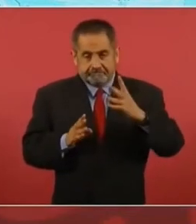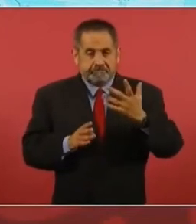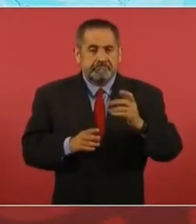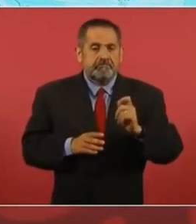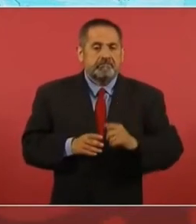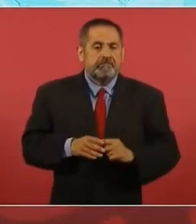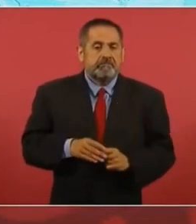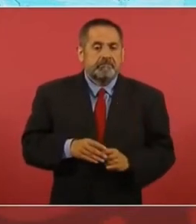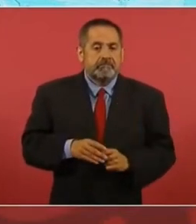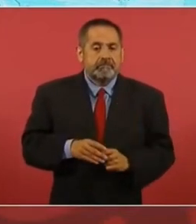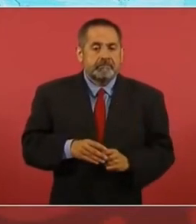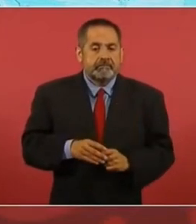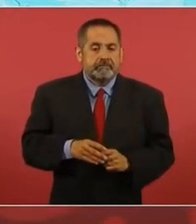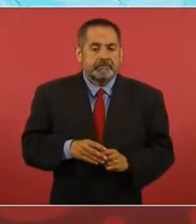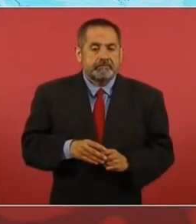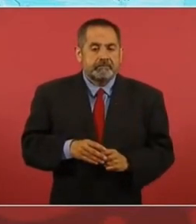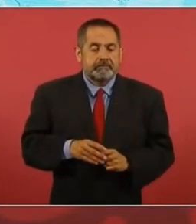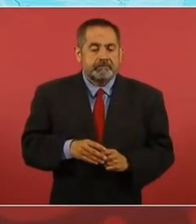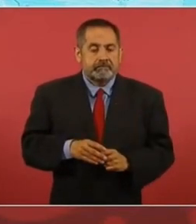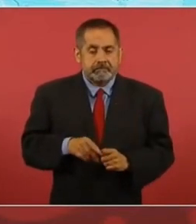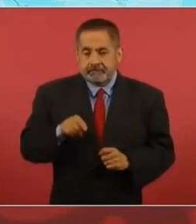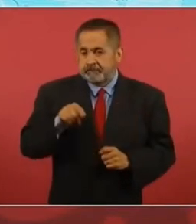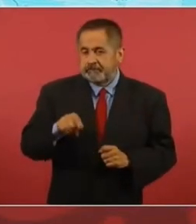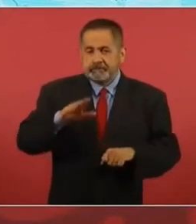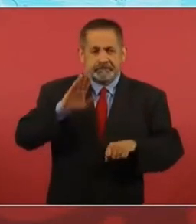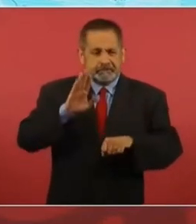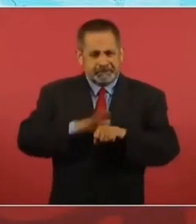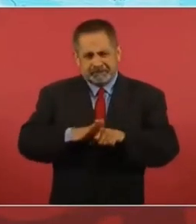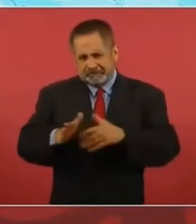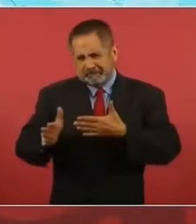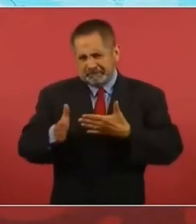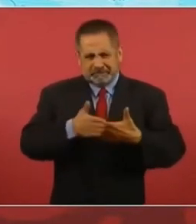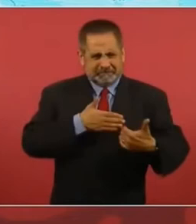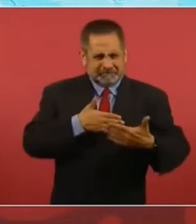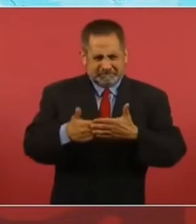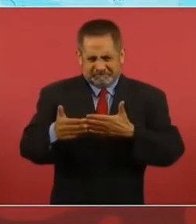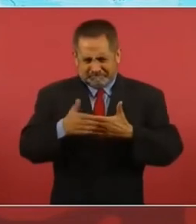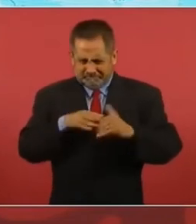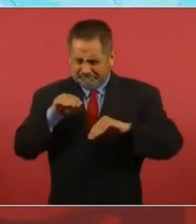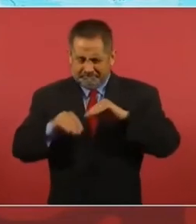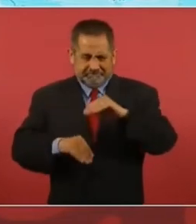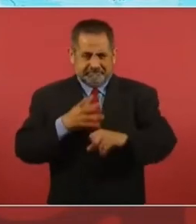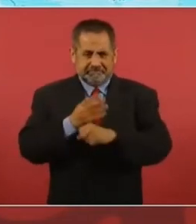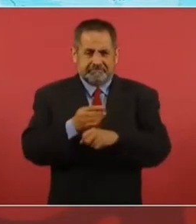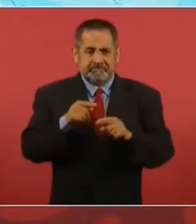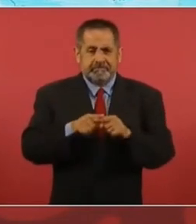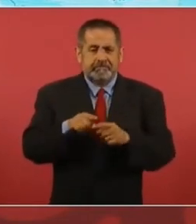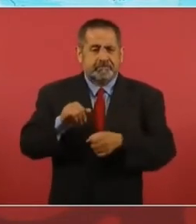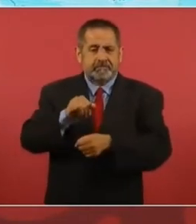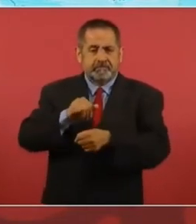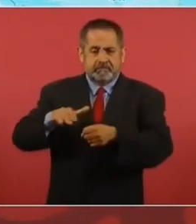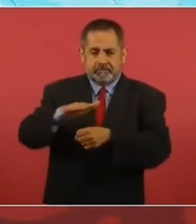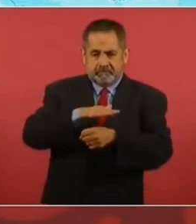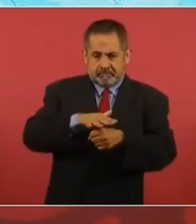modernizar esta vía que va del Istmo,